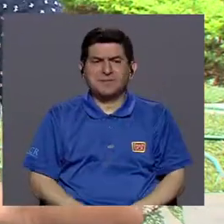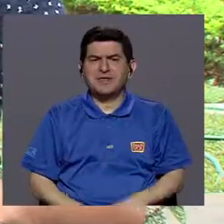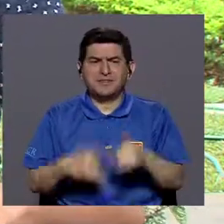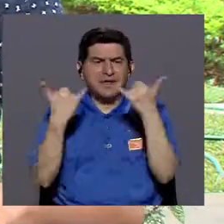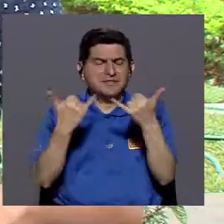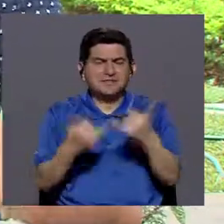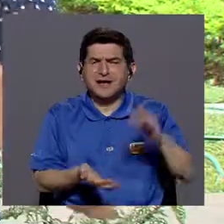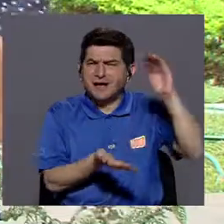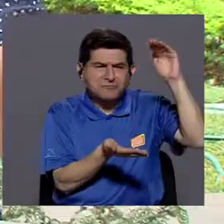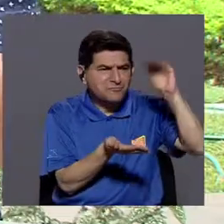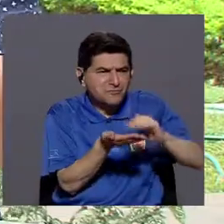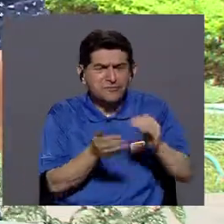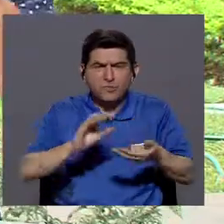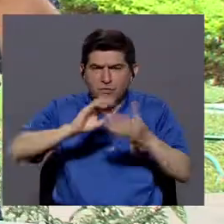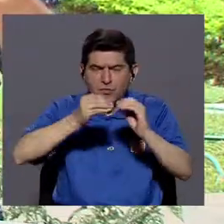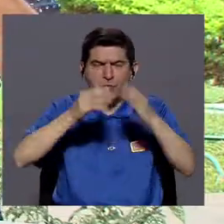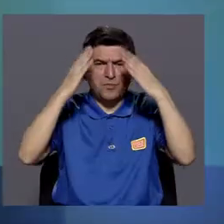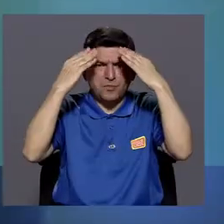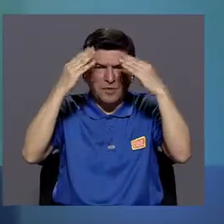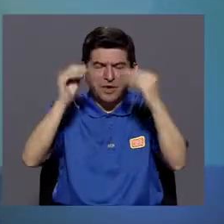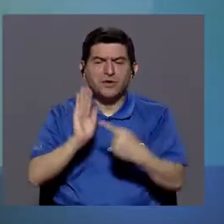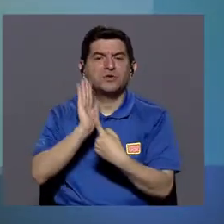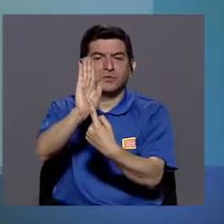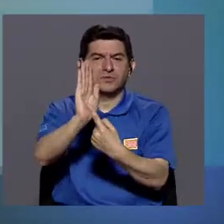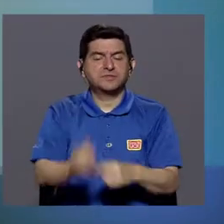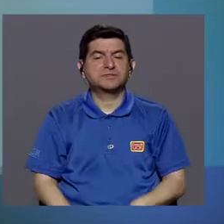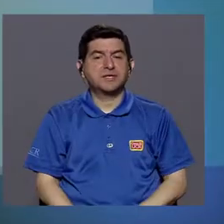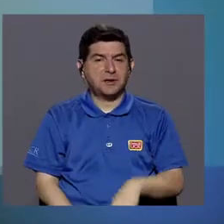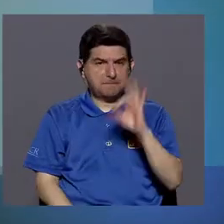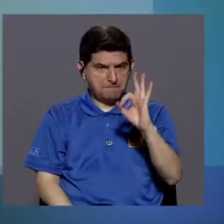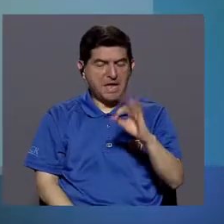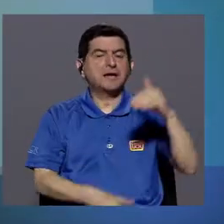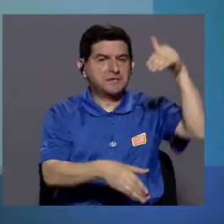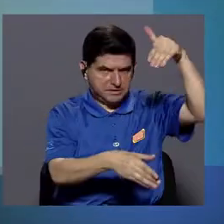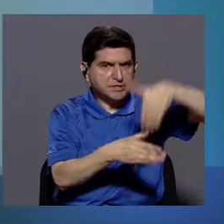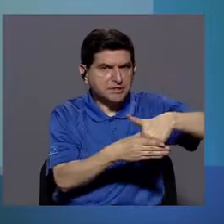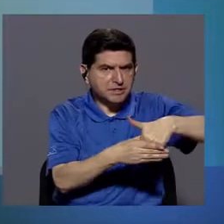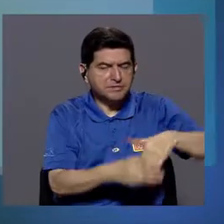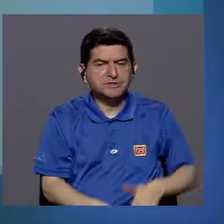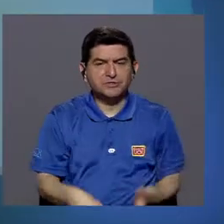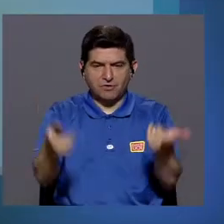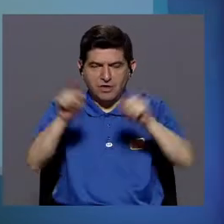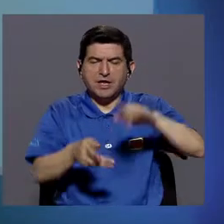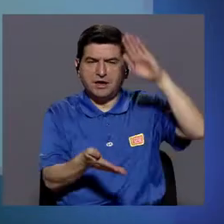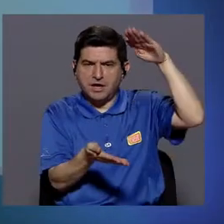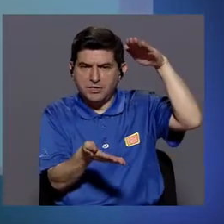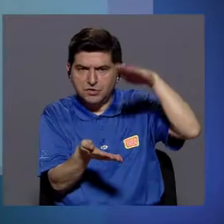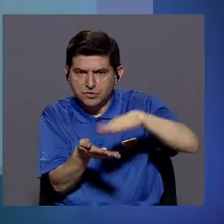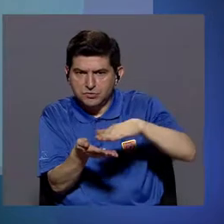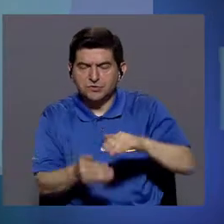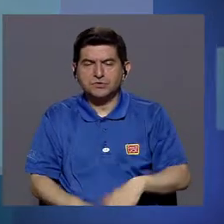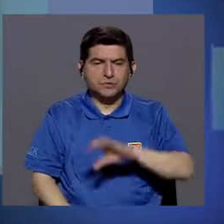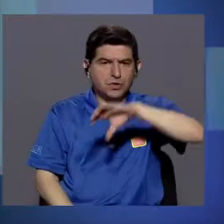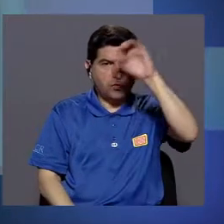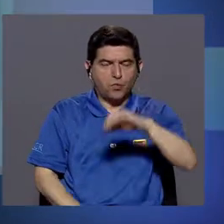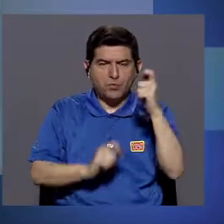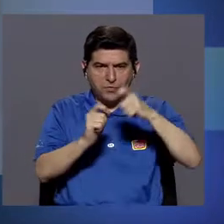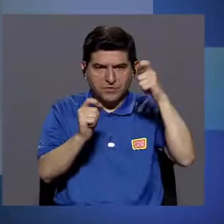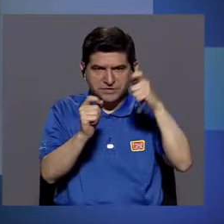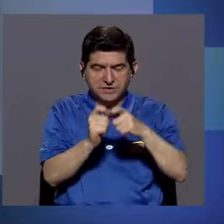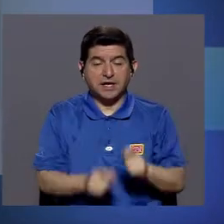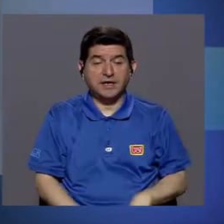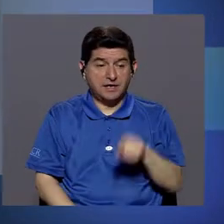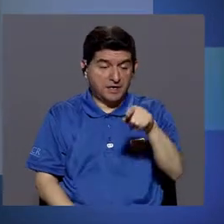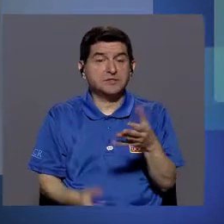como tal. Esos son datos transformados en información que me dicen, ok, hubo una intervención y los casos bajaron en cierto